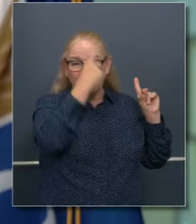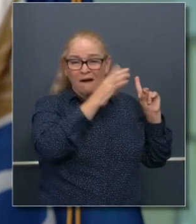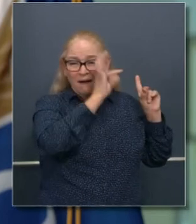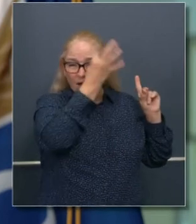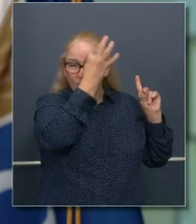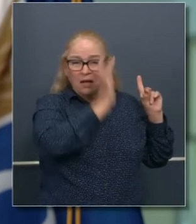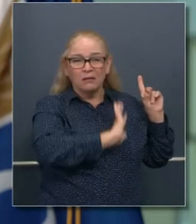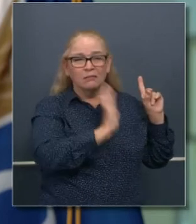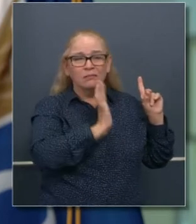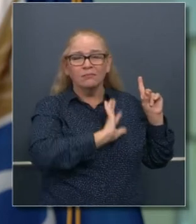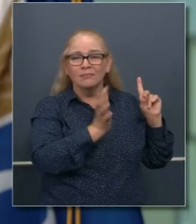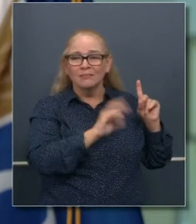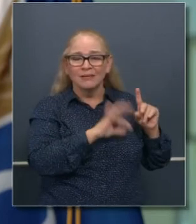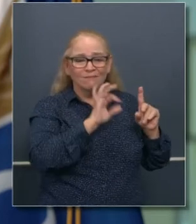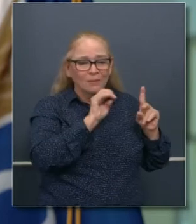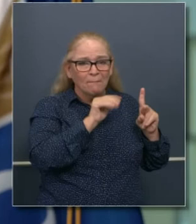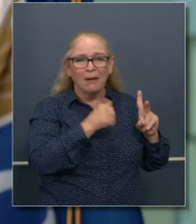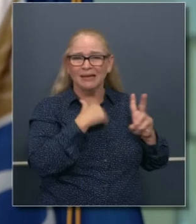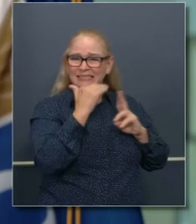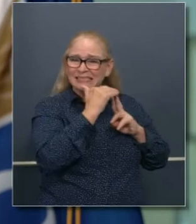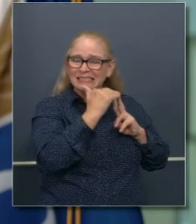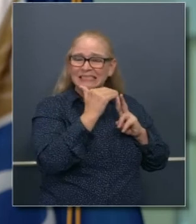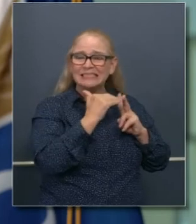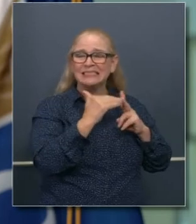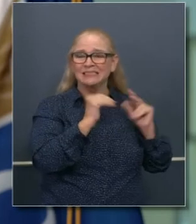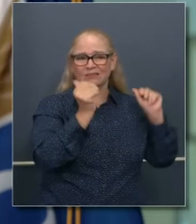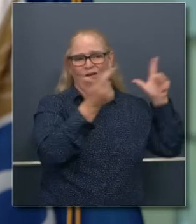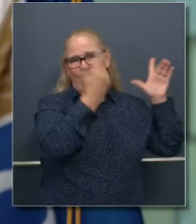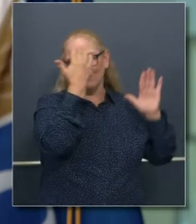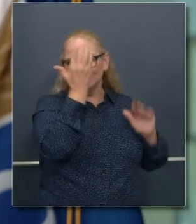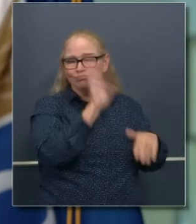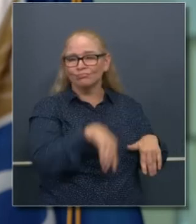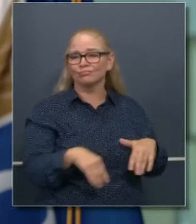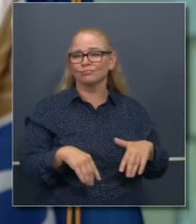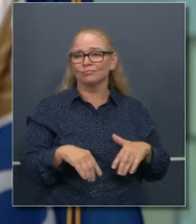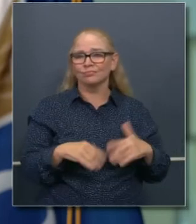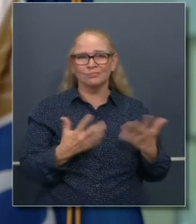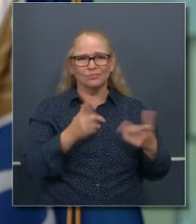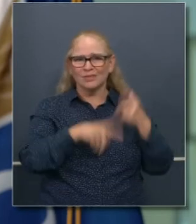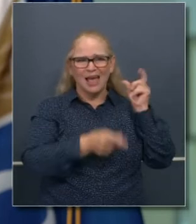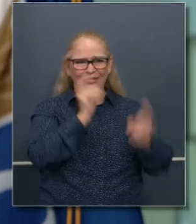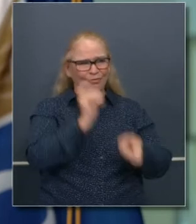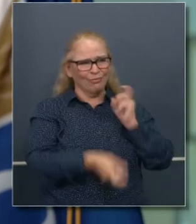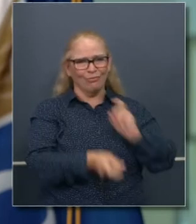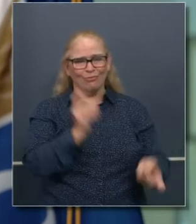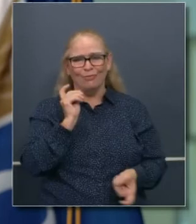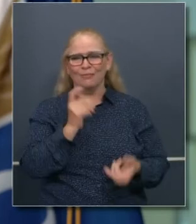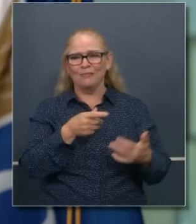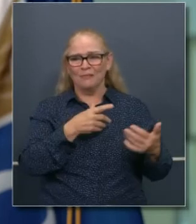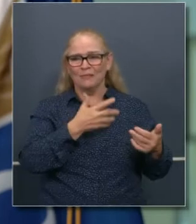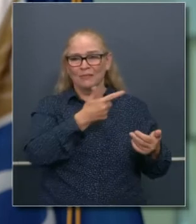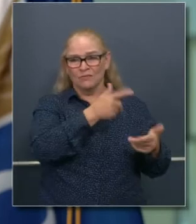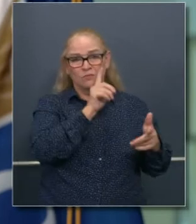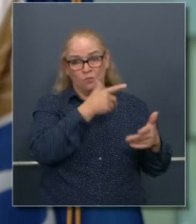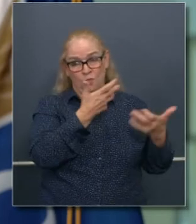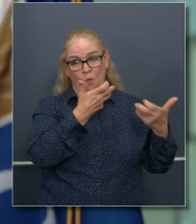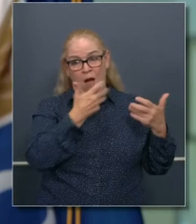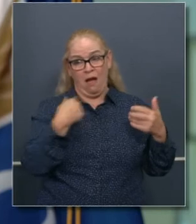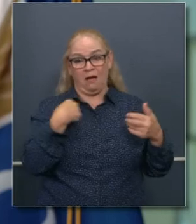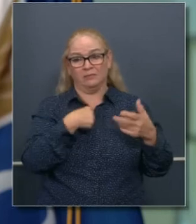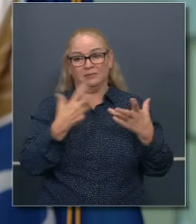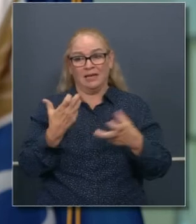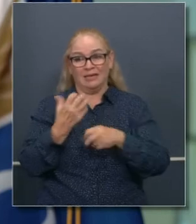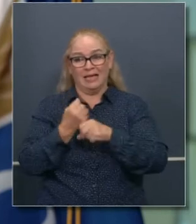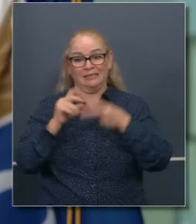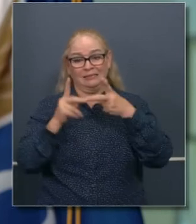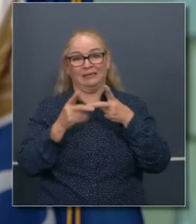y con nuestros compatriotas del nivel federal. Si vamos a seguir adelante y si vamos